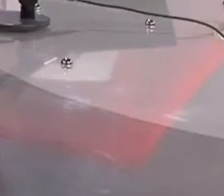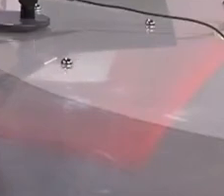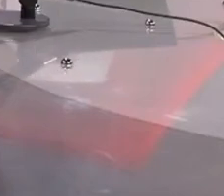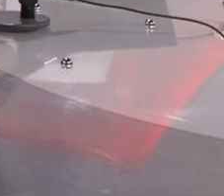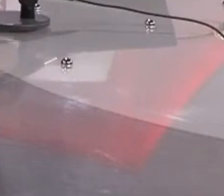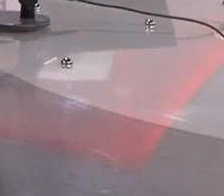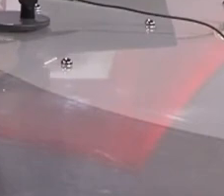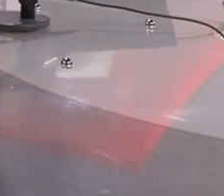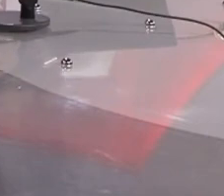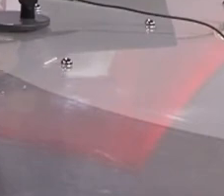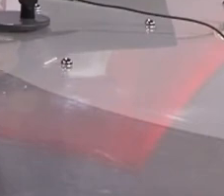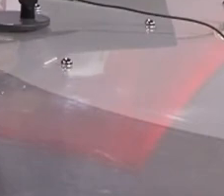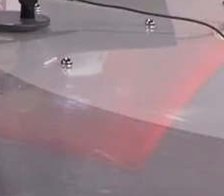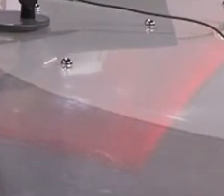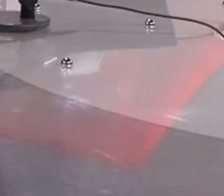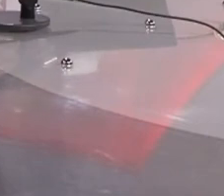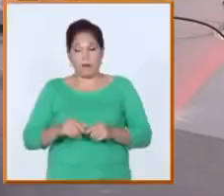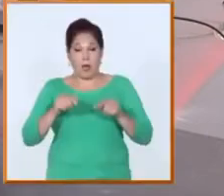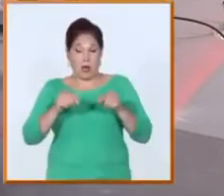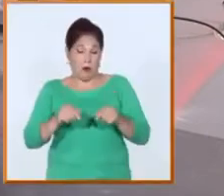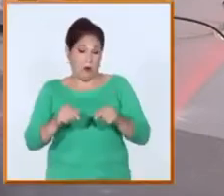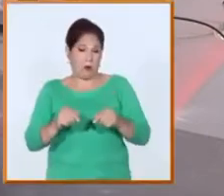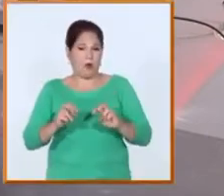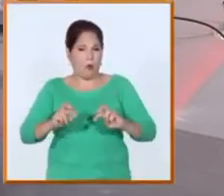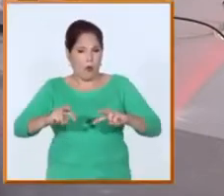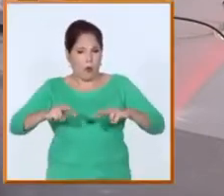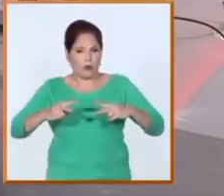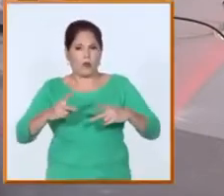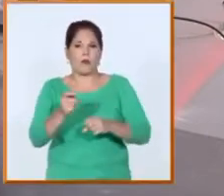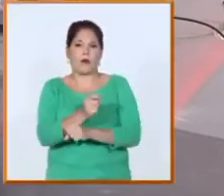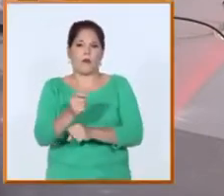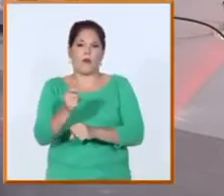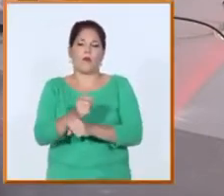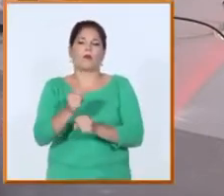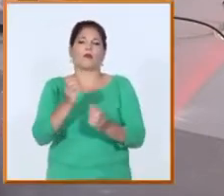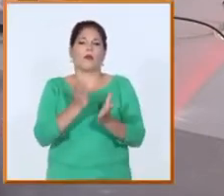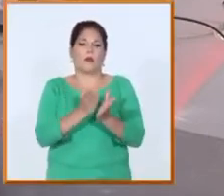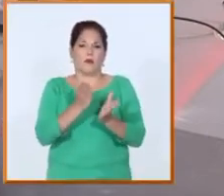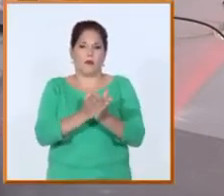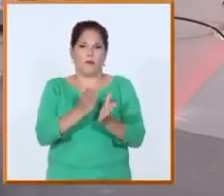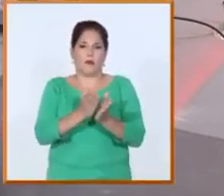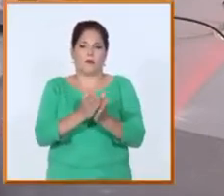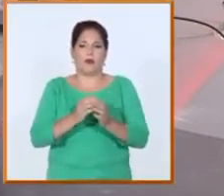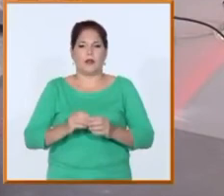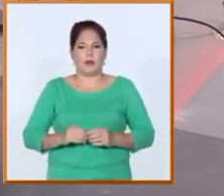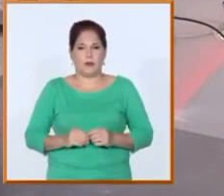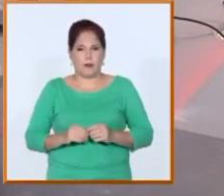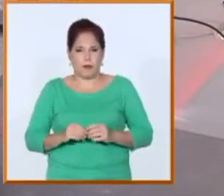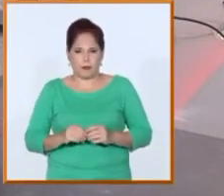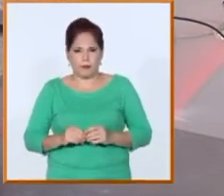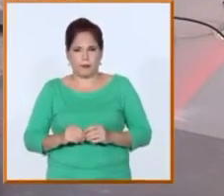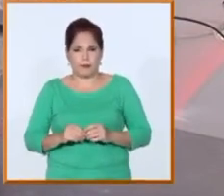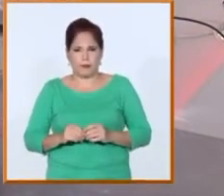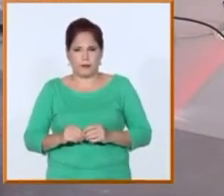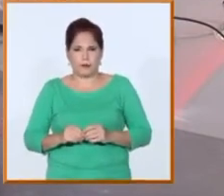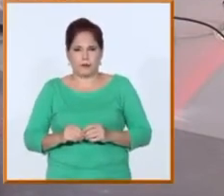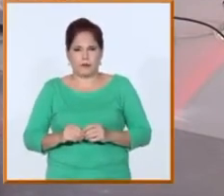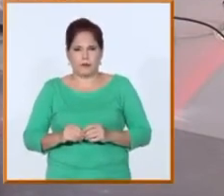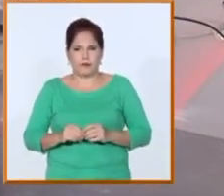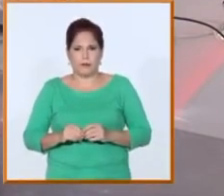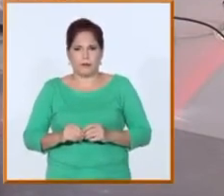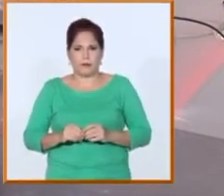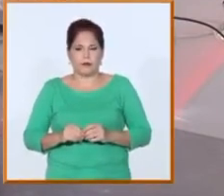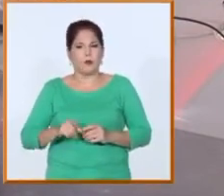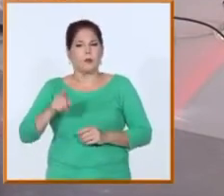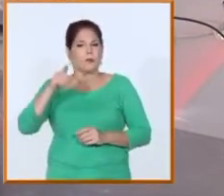el inicio de un curso escolar, aquí estamos hablando de la reanudación del mismo curso escolar que se venía desarrollando durante este año. ¿Cómo